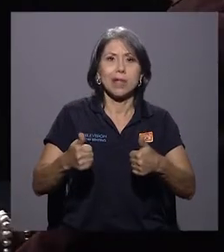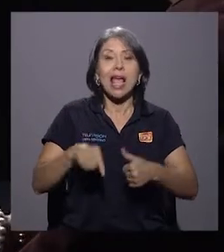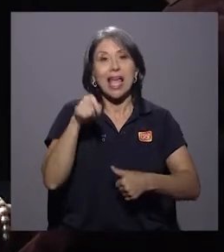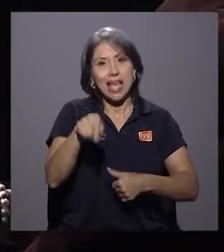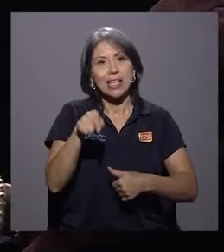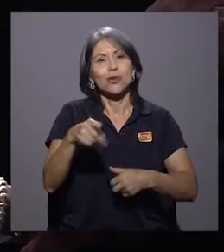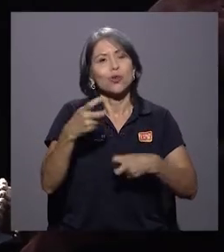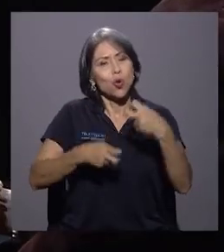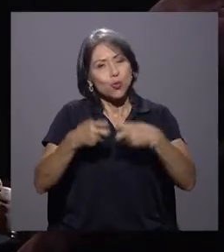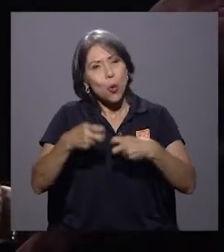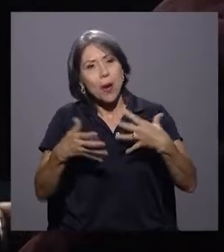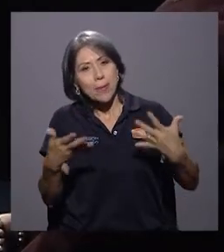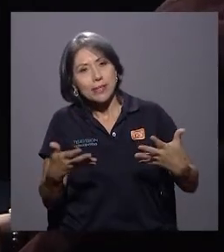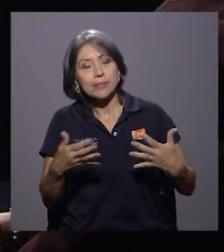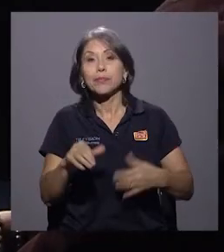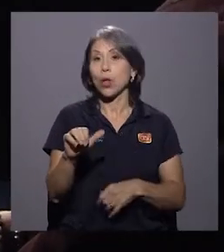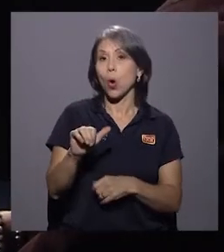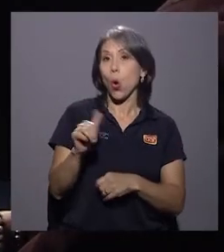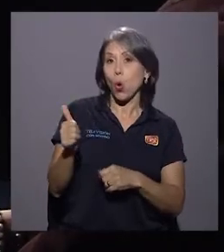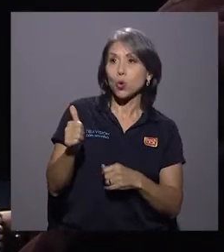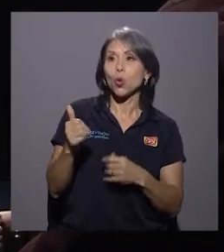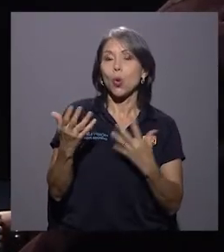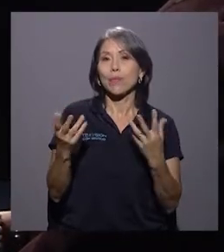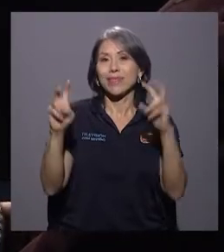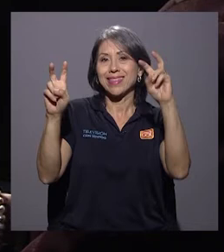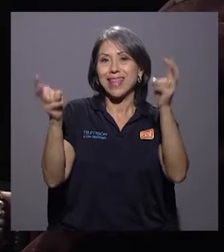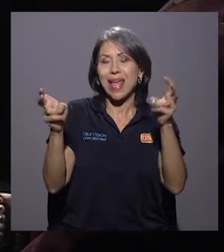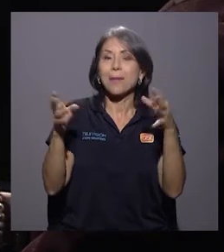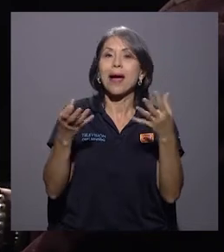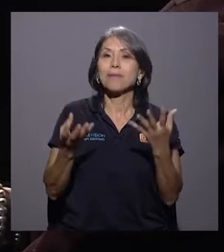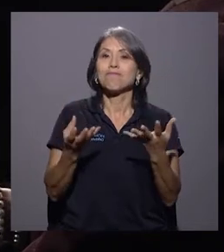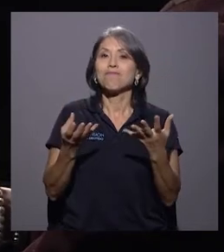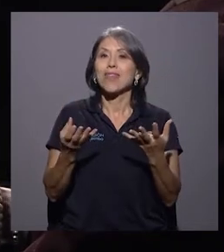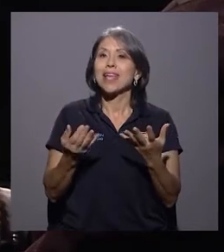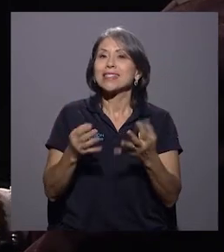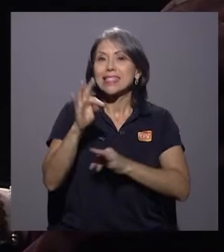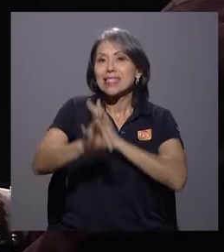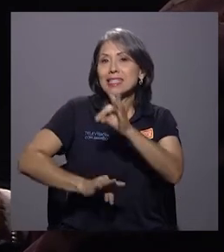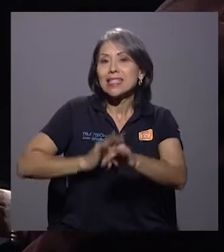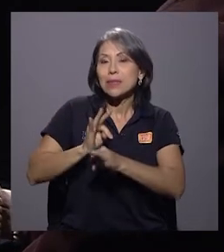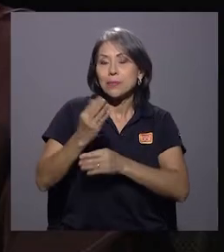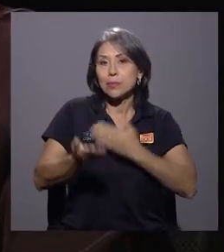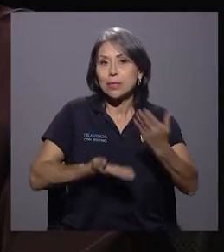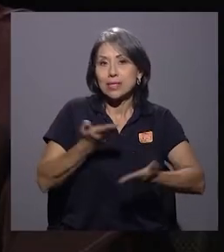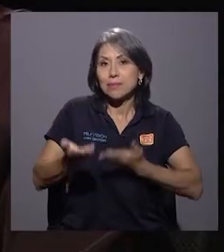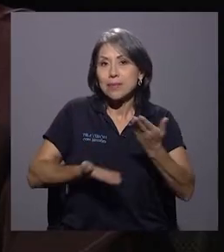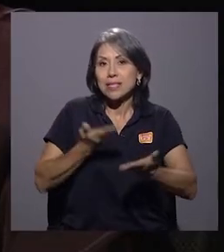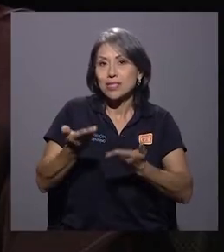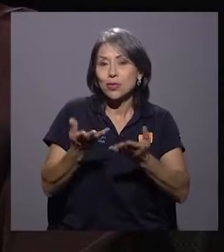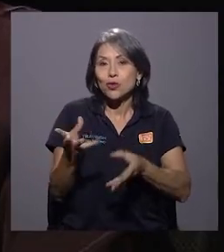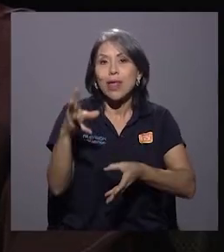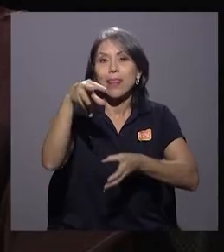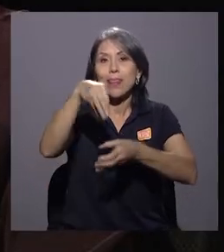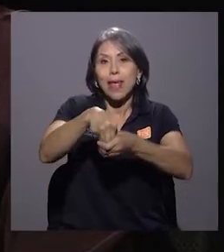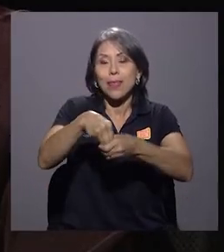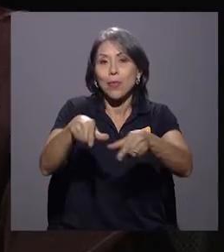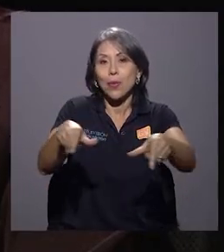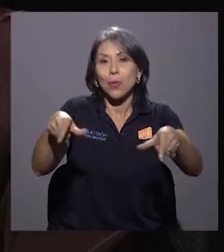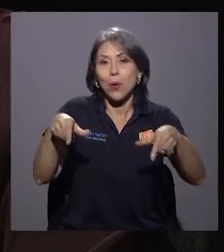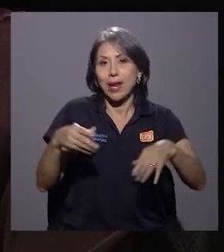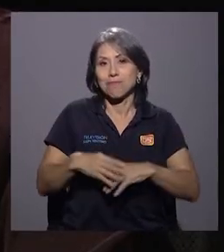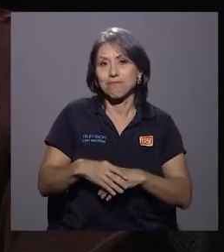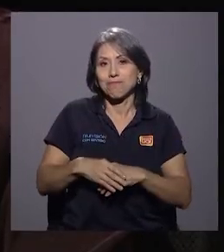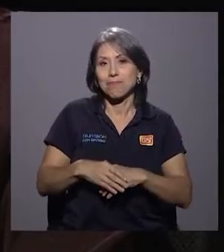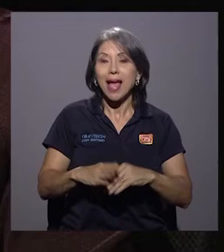temas menores. El otro tema tiene que también con el tipo de servicios que se brindan dentro del lugar, la atención